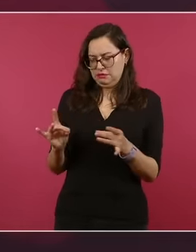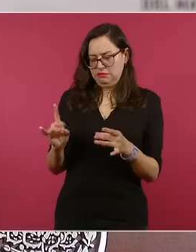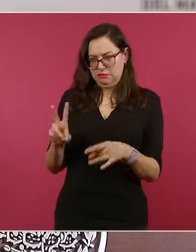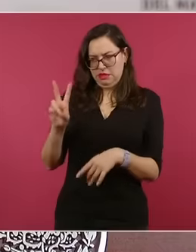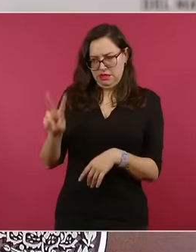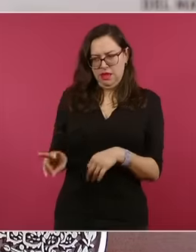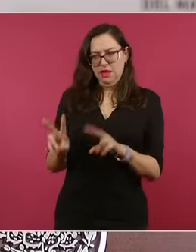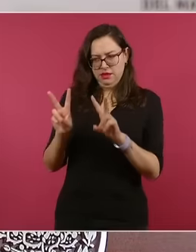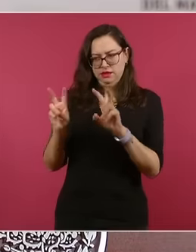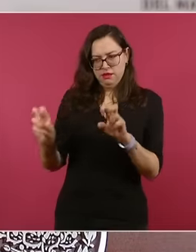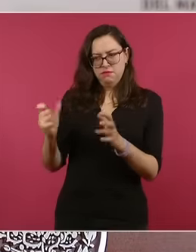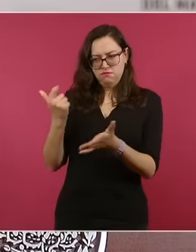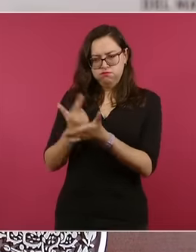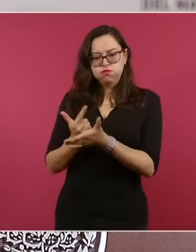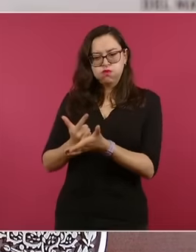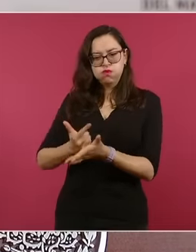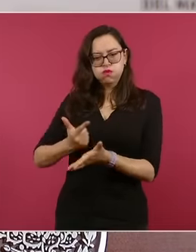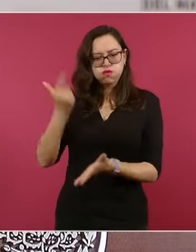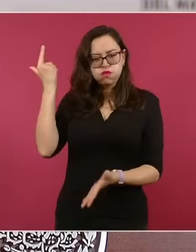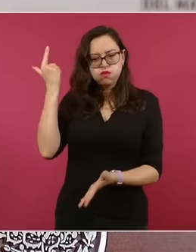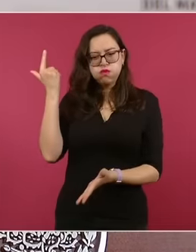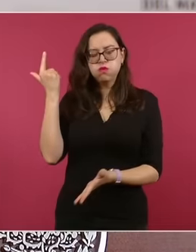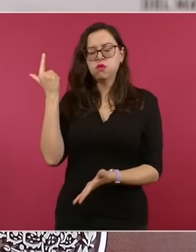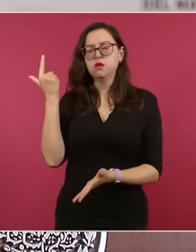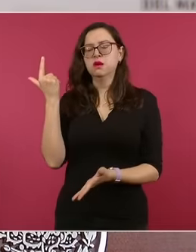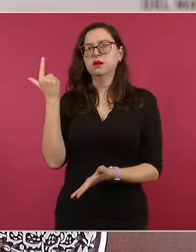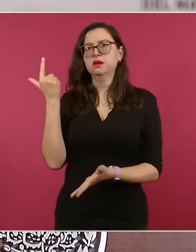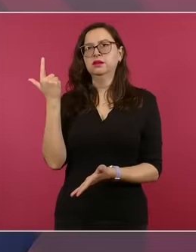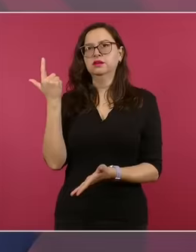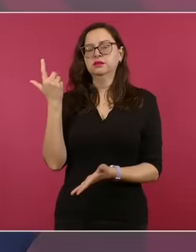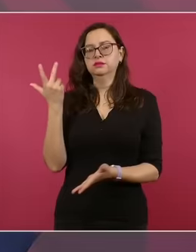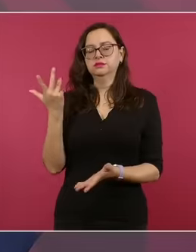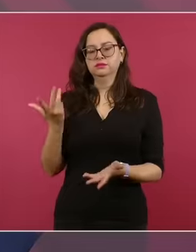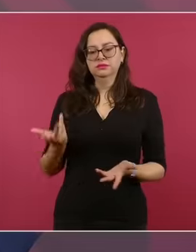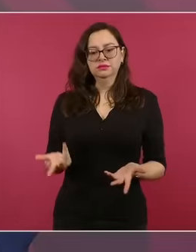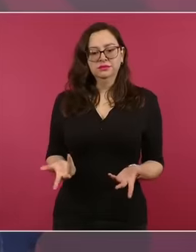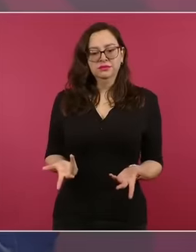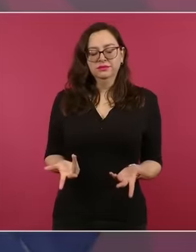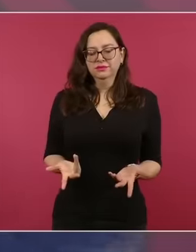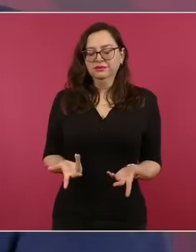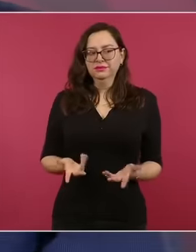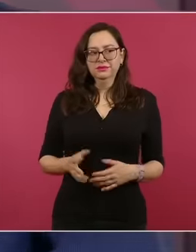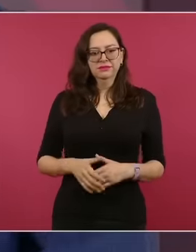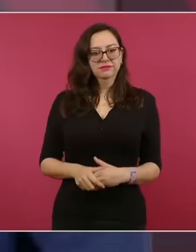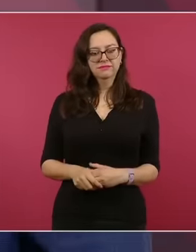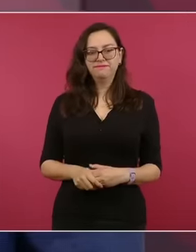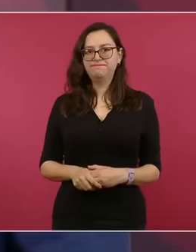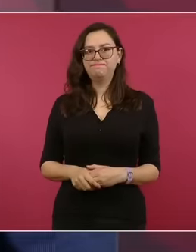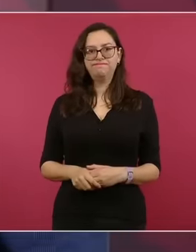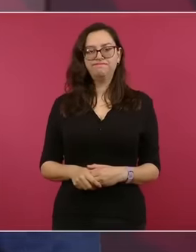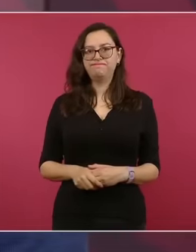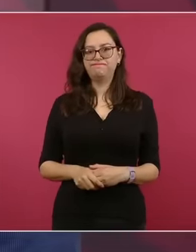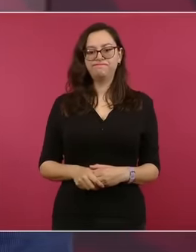que no se